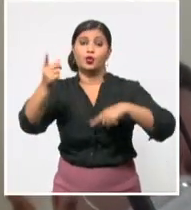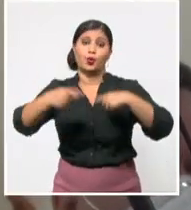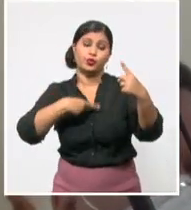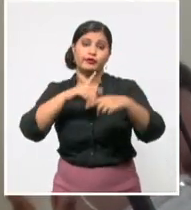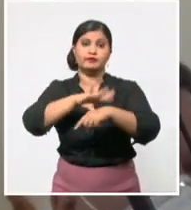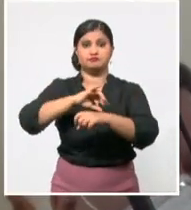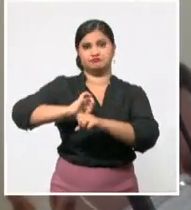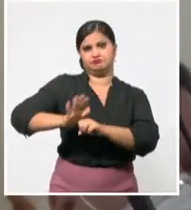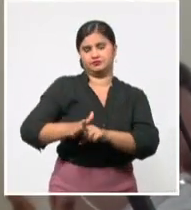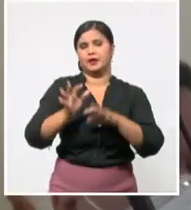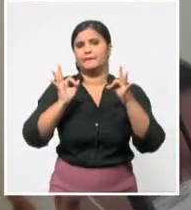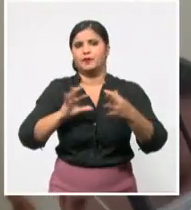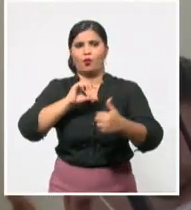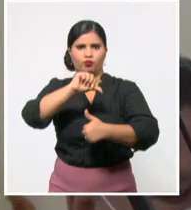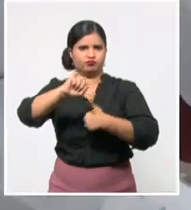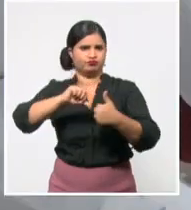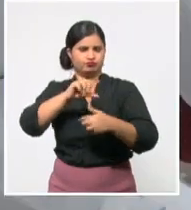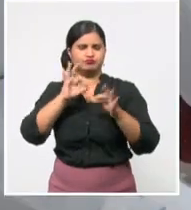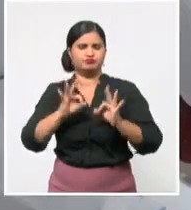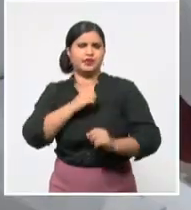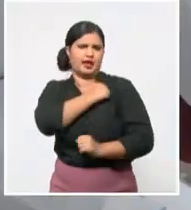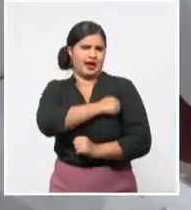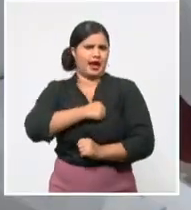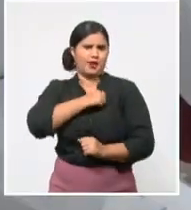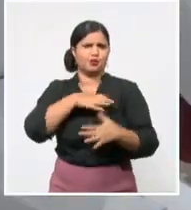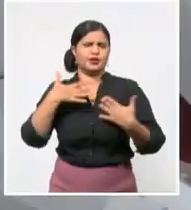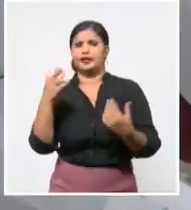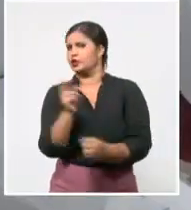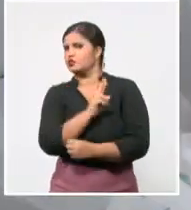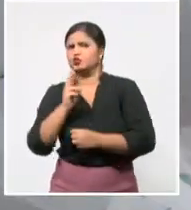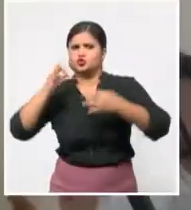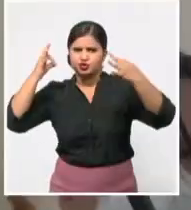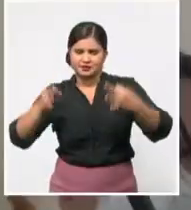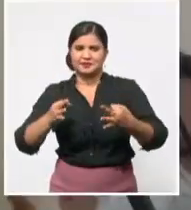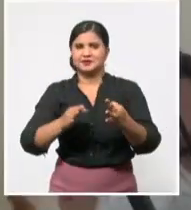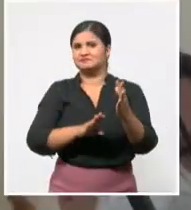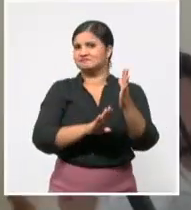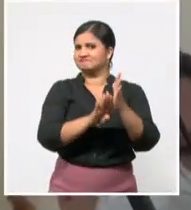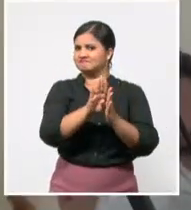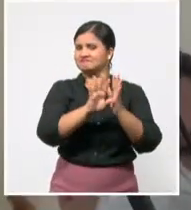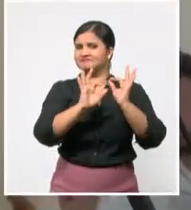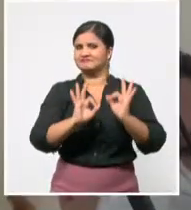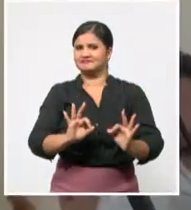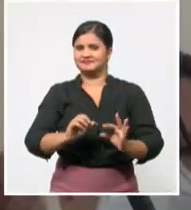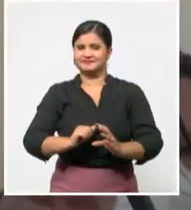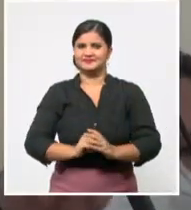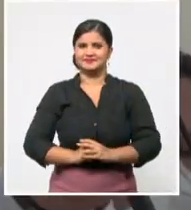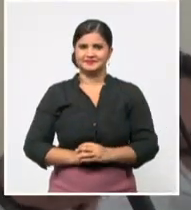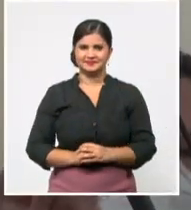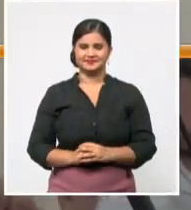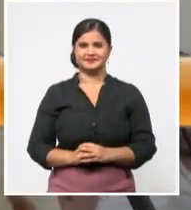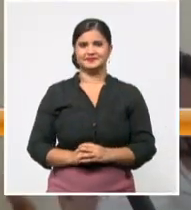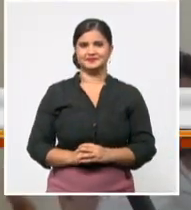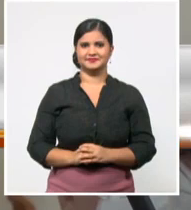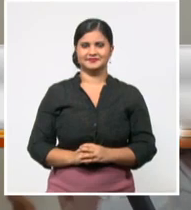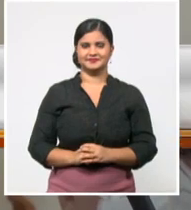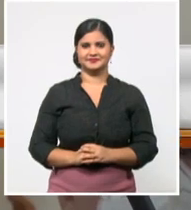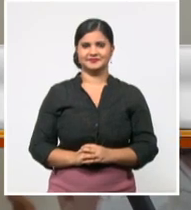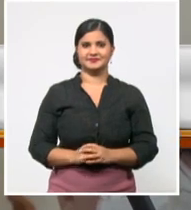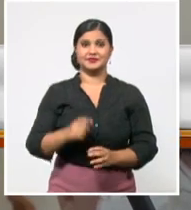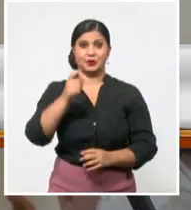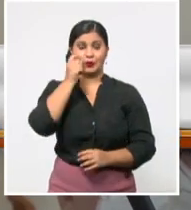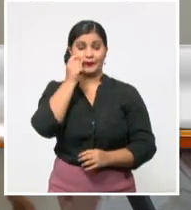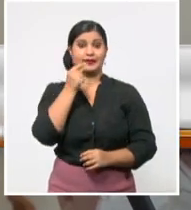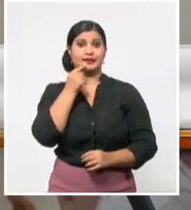la nación centroamericana, donde el amor por la patria de Martí sigue latente. Es impresionante ver cómo en cada uno de esos lugares